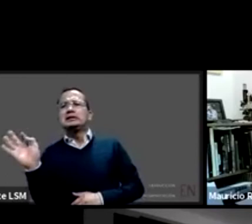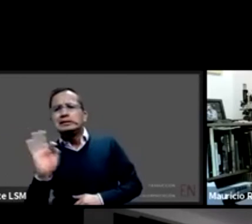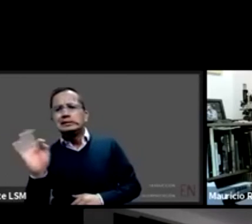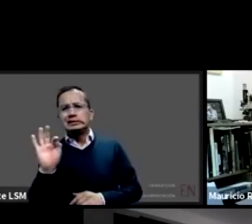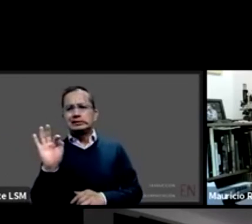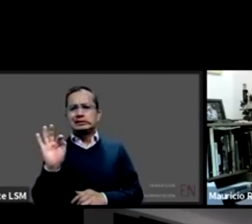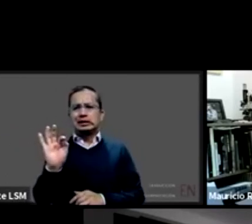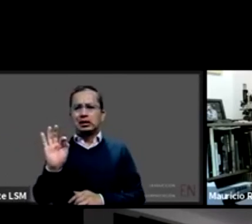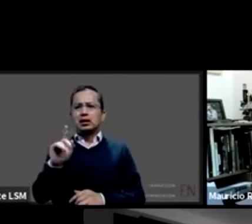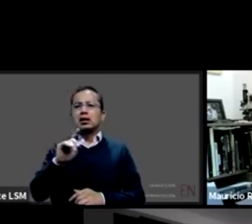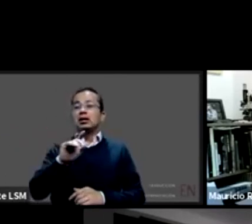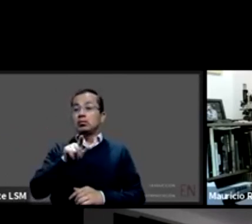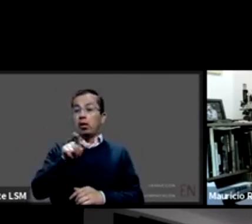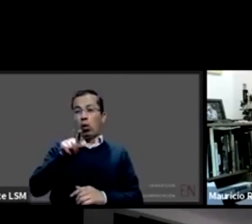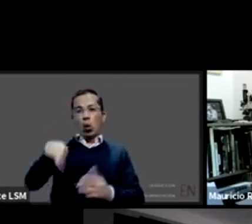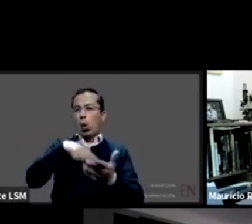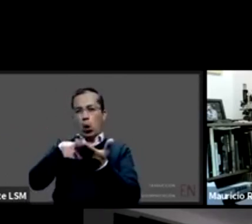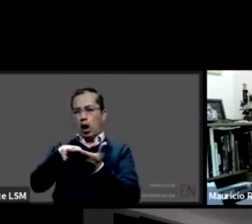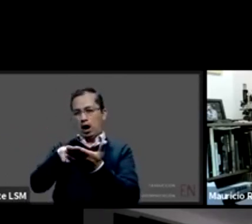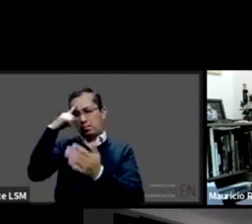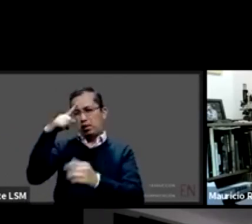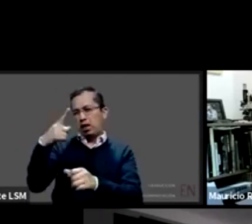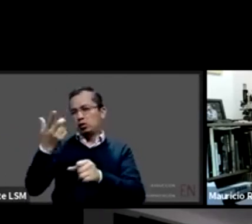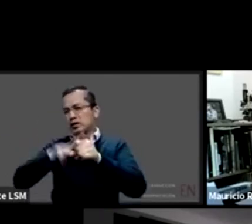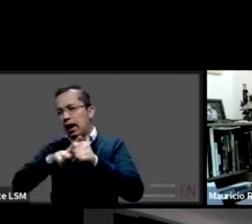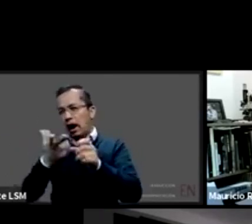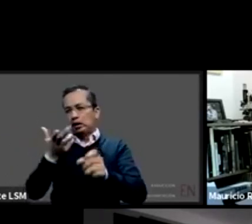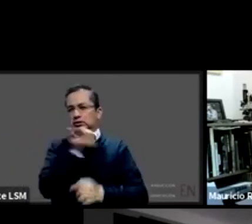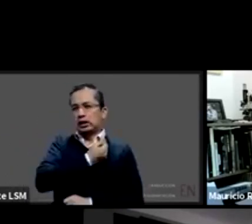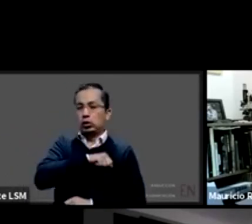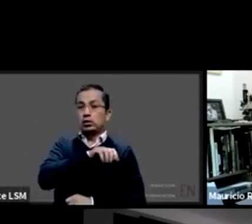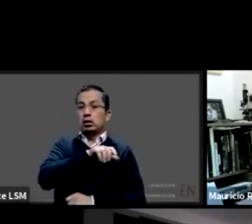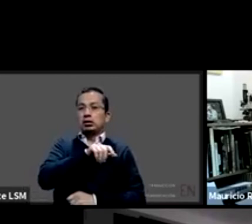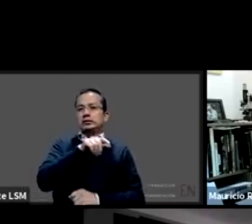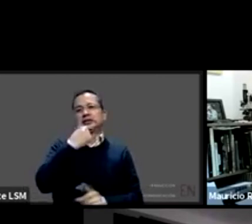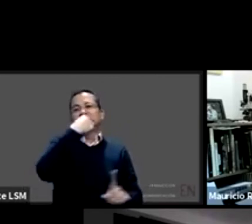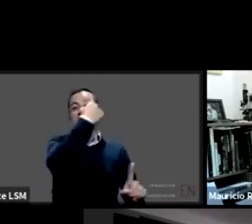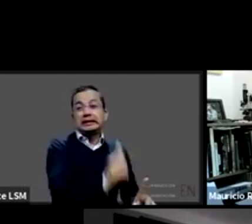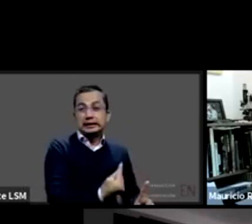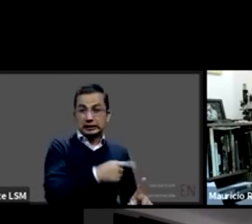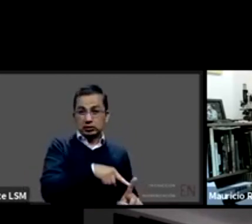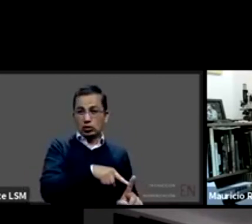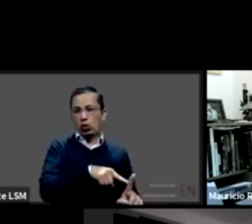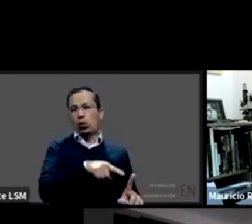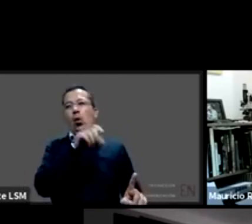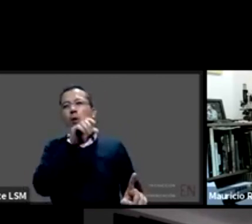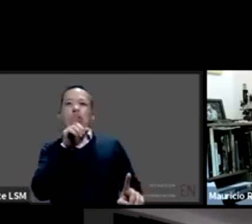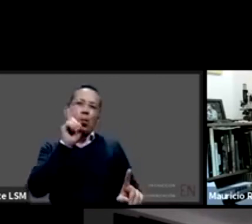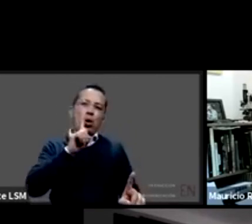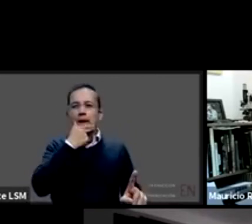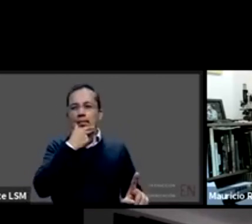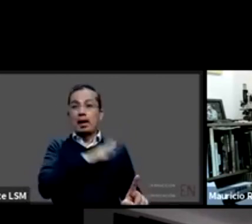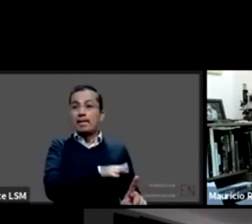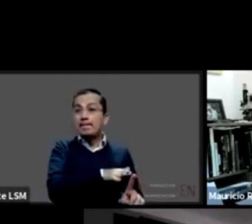esta unidad de salud por parte de de un pequeñín o una pequeñina que